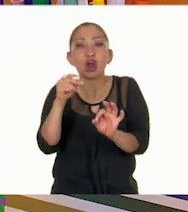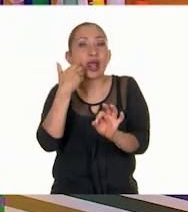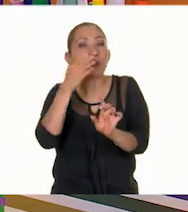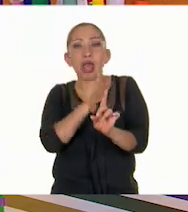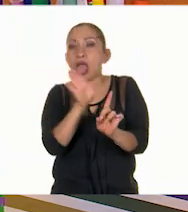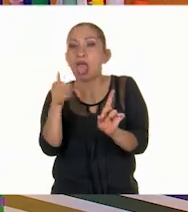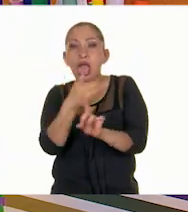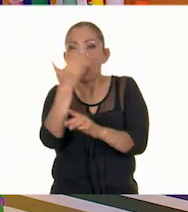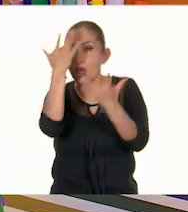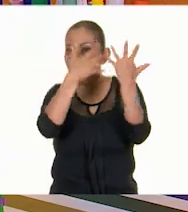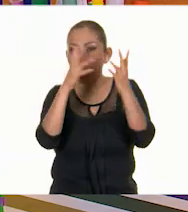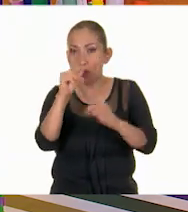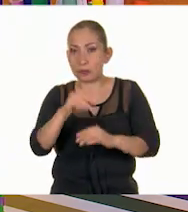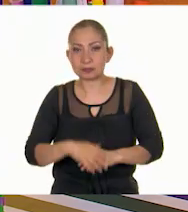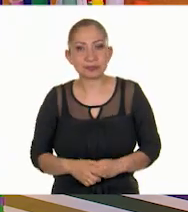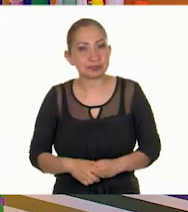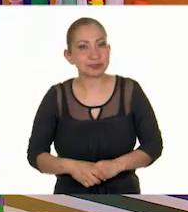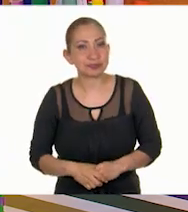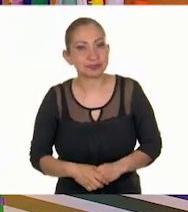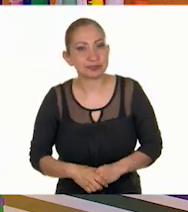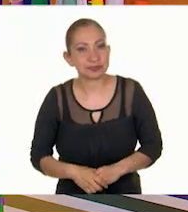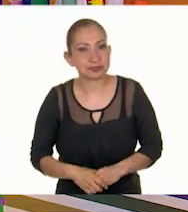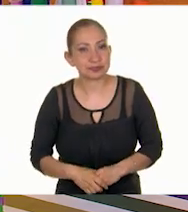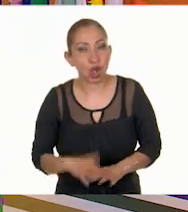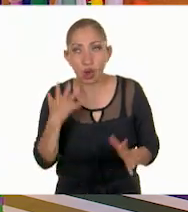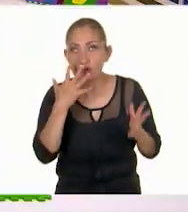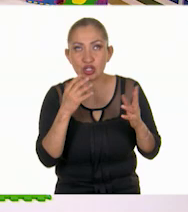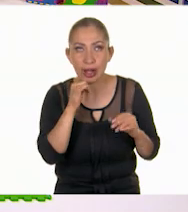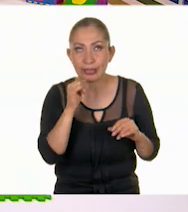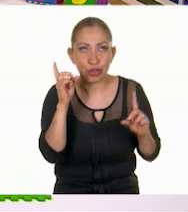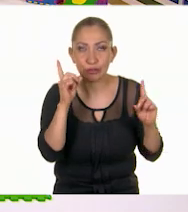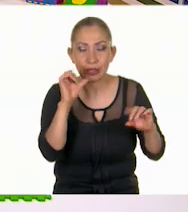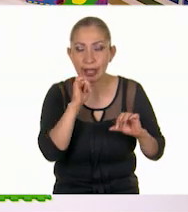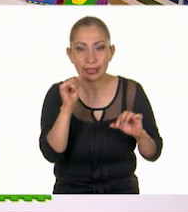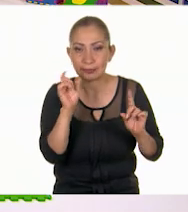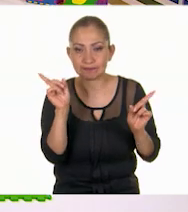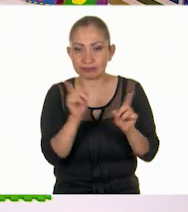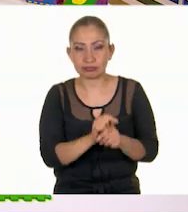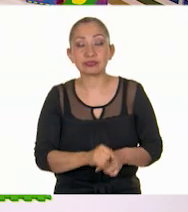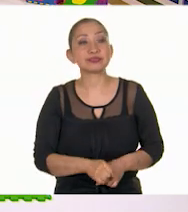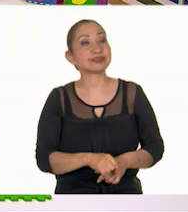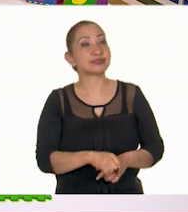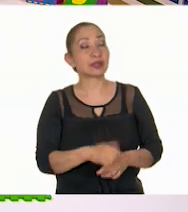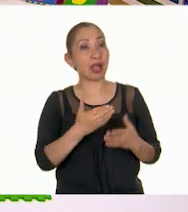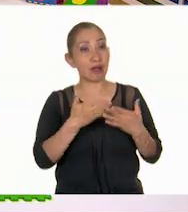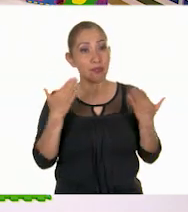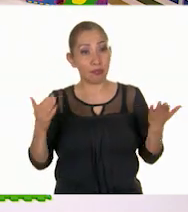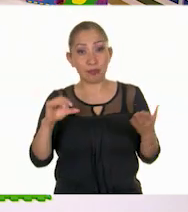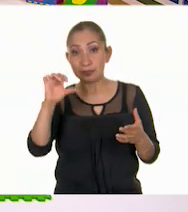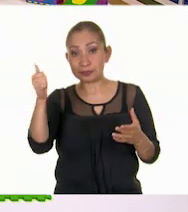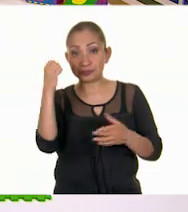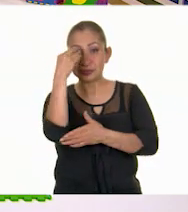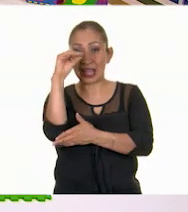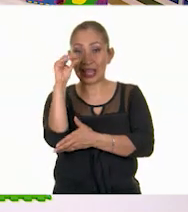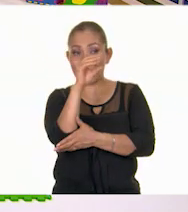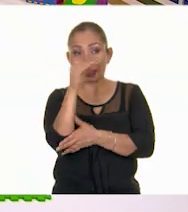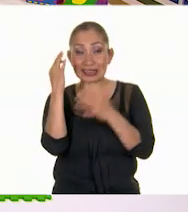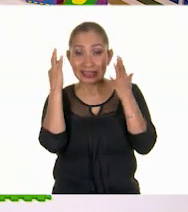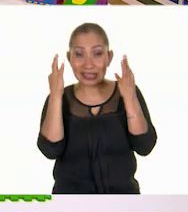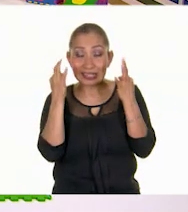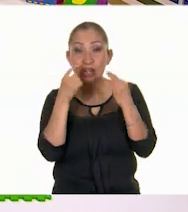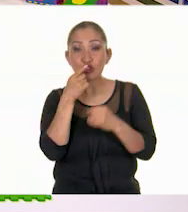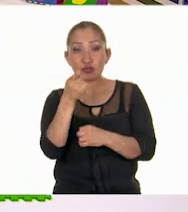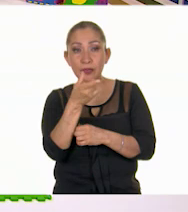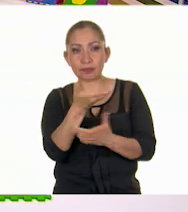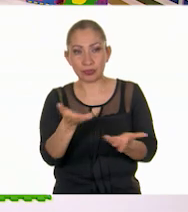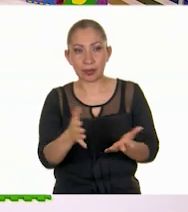que haya ninguna duda. Exacto. Ni confusiones en esas cosas. No, ni confusiones. Perfecto. Ahora es el turno de Tina, los niños y las